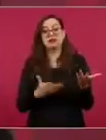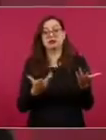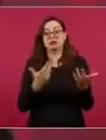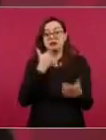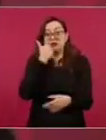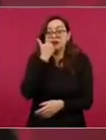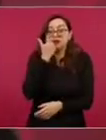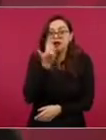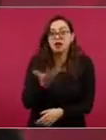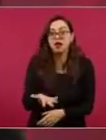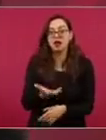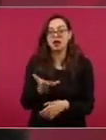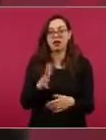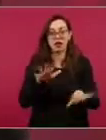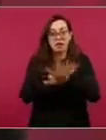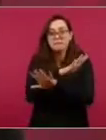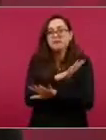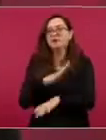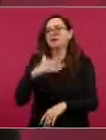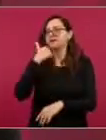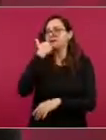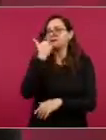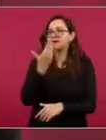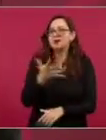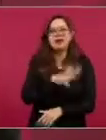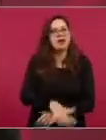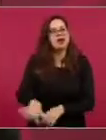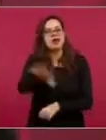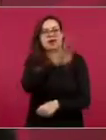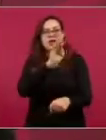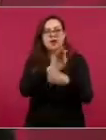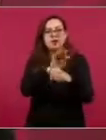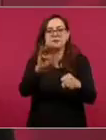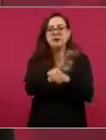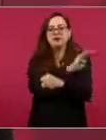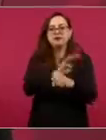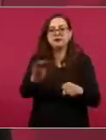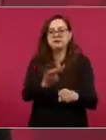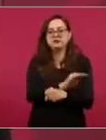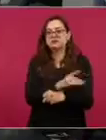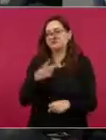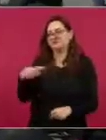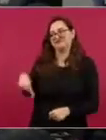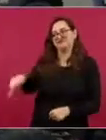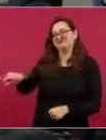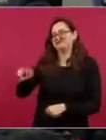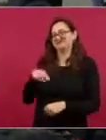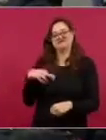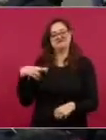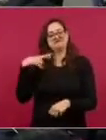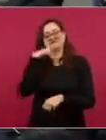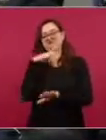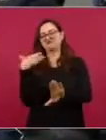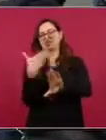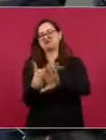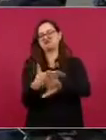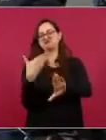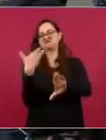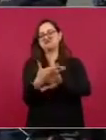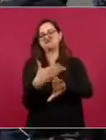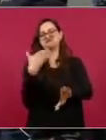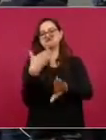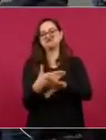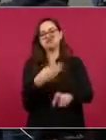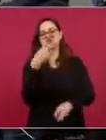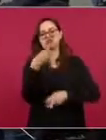hacer algo en beneficio del pueblo y no pertenece a las élites.